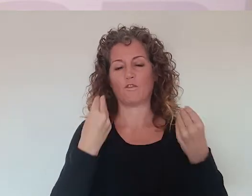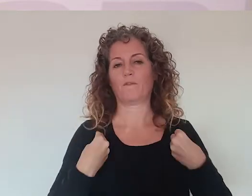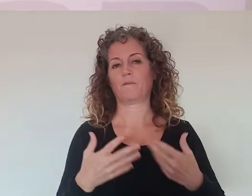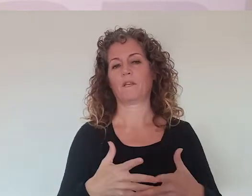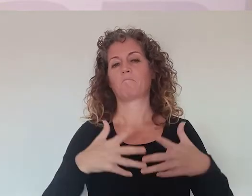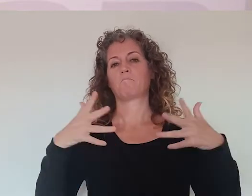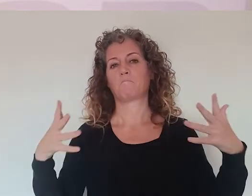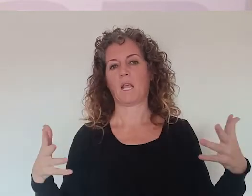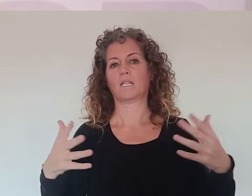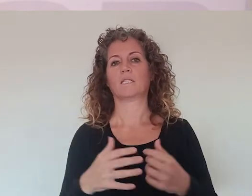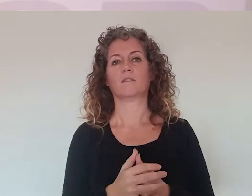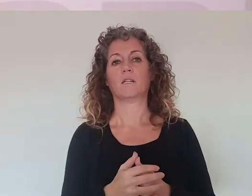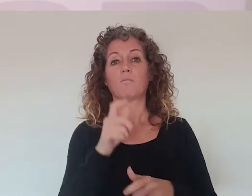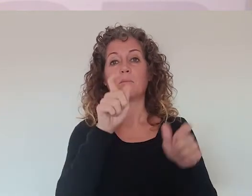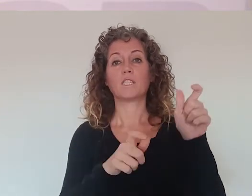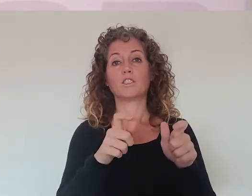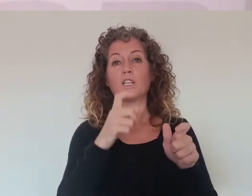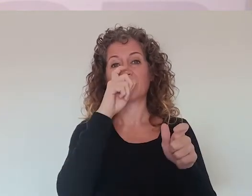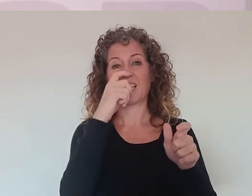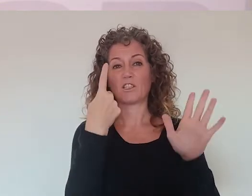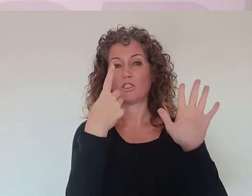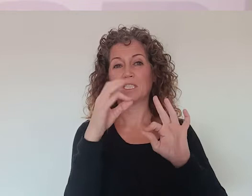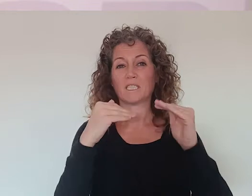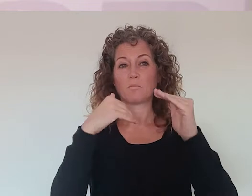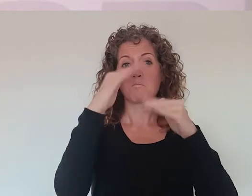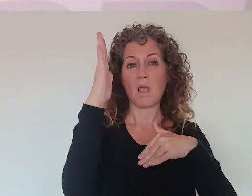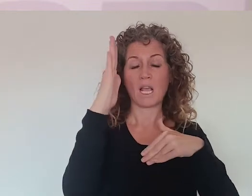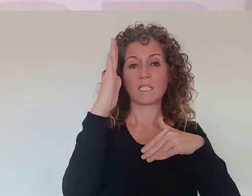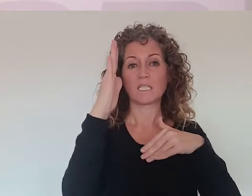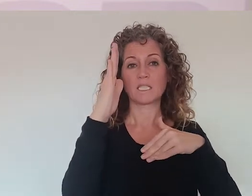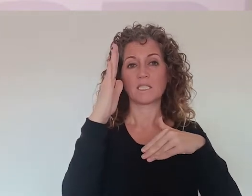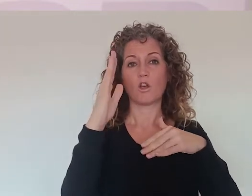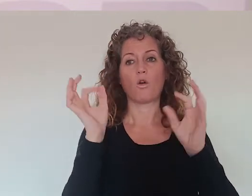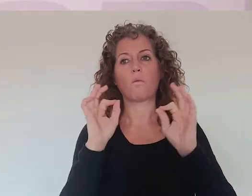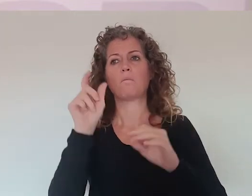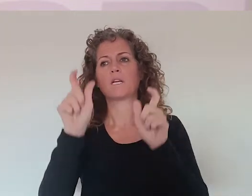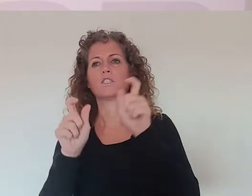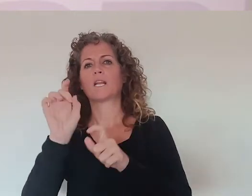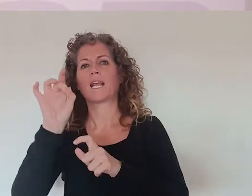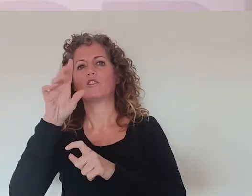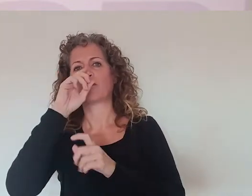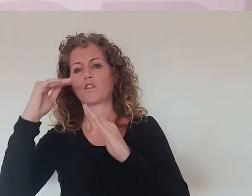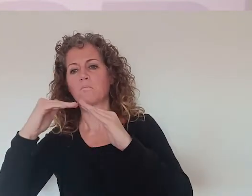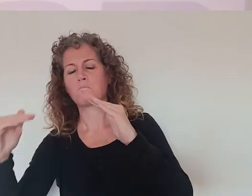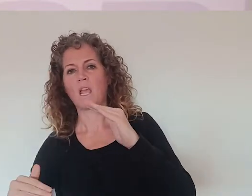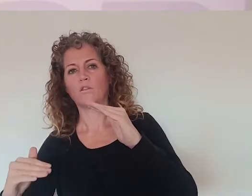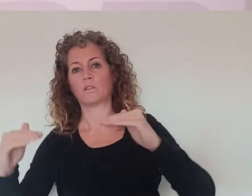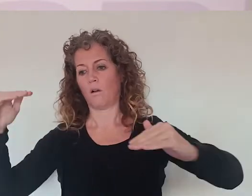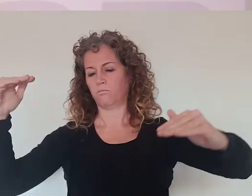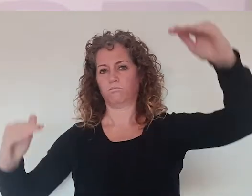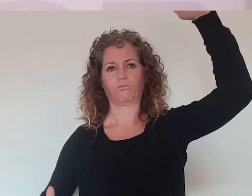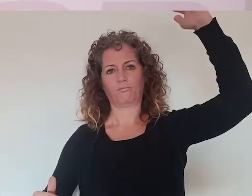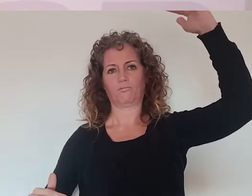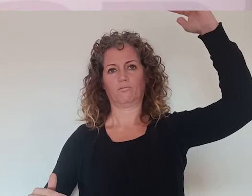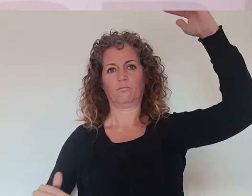Es decir, las personas mayores de 60 años van a ser más que las personas menores de 14, por hacernos solo una